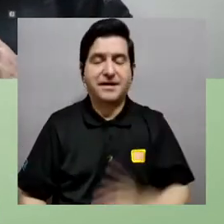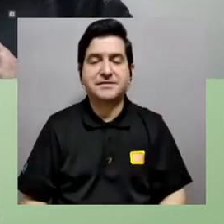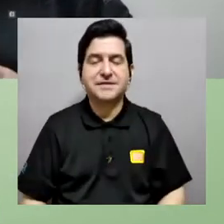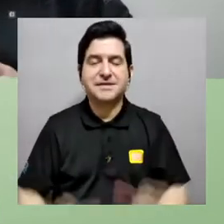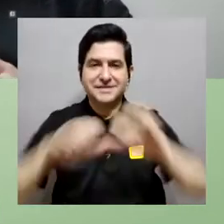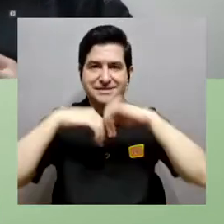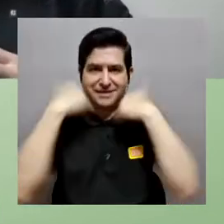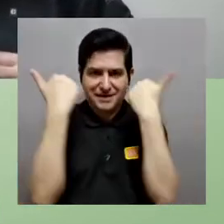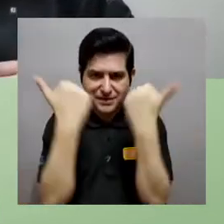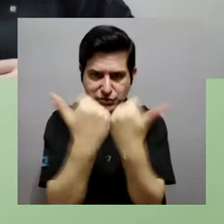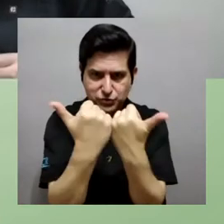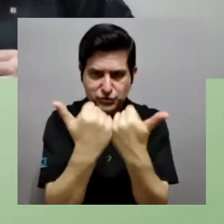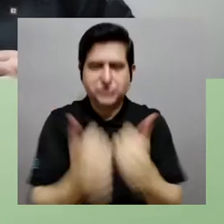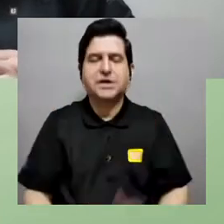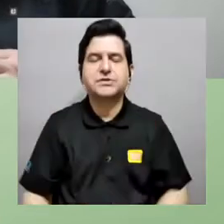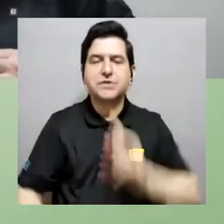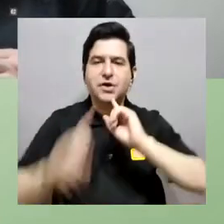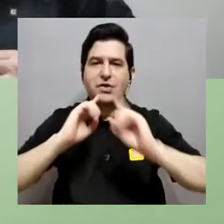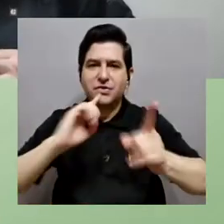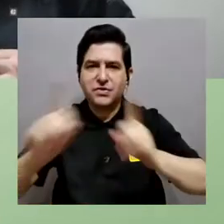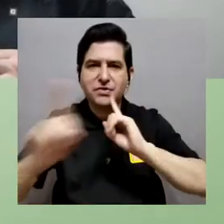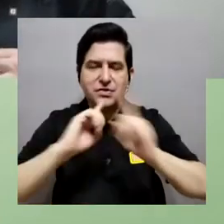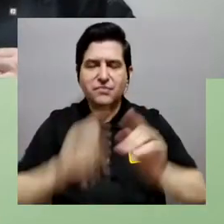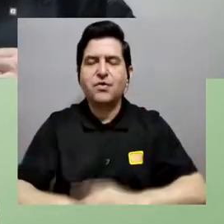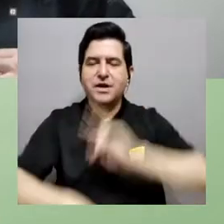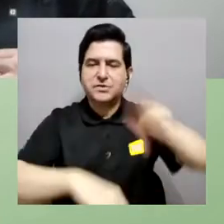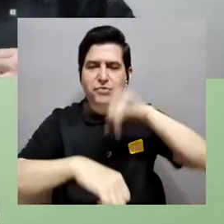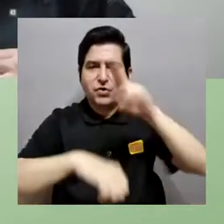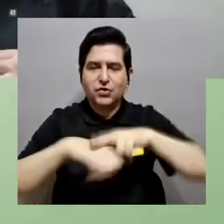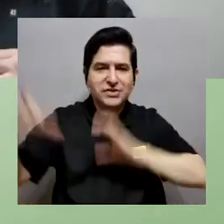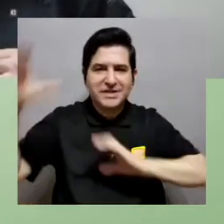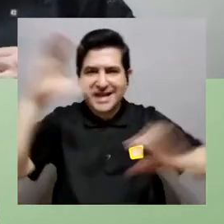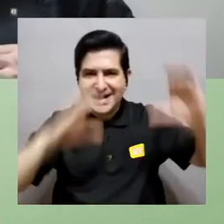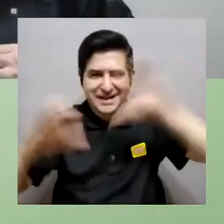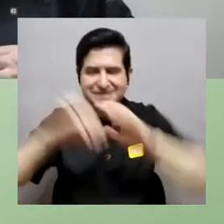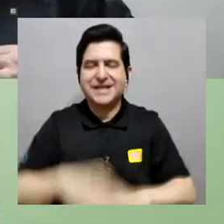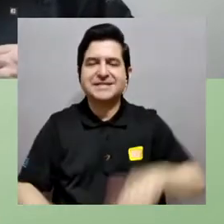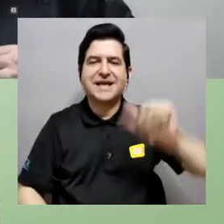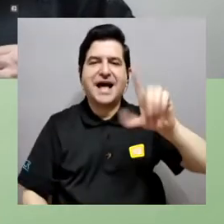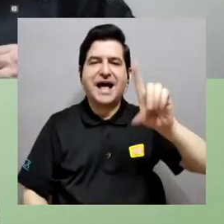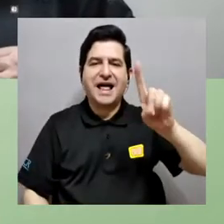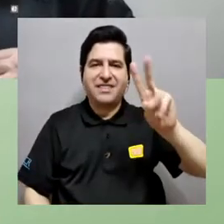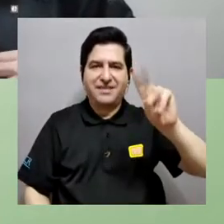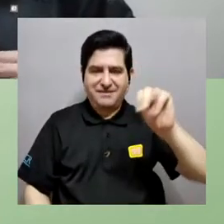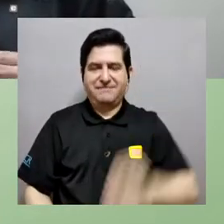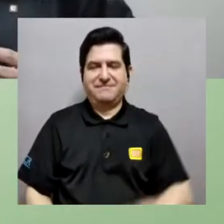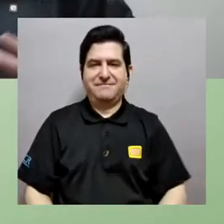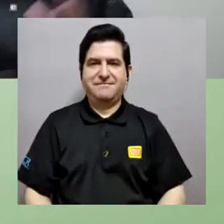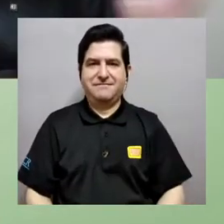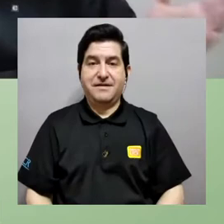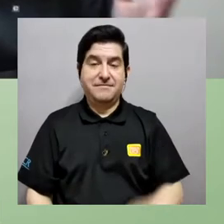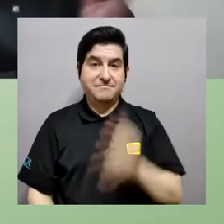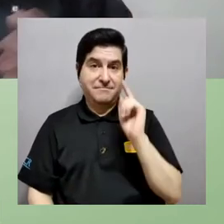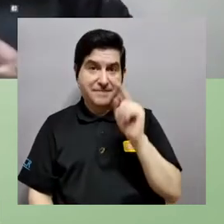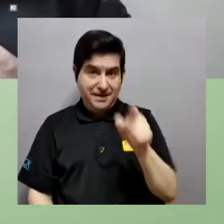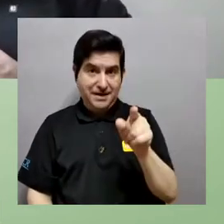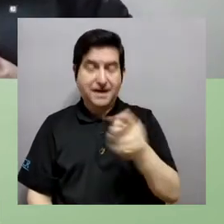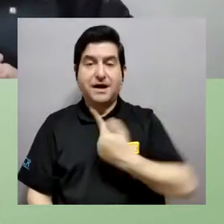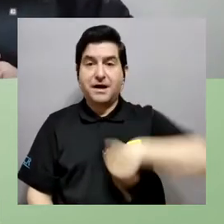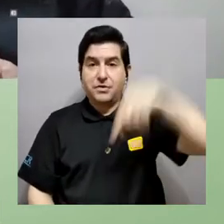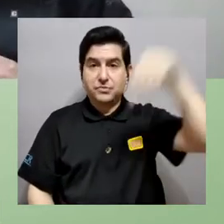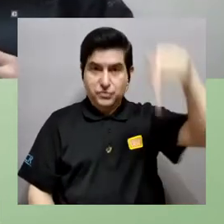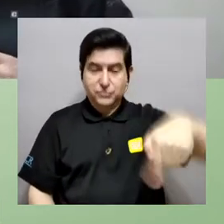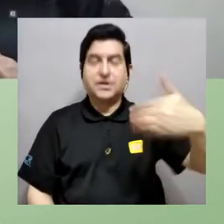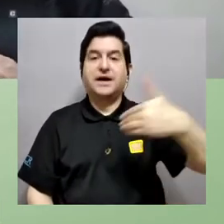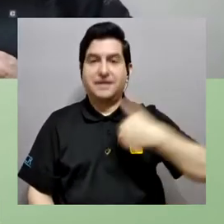la Asociación de Divulgación Nacional de la Ciencia ADN y que del cual de la